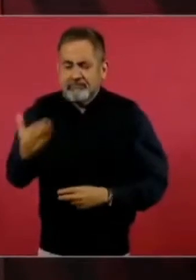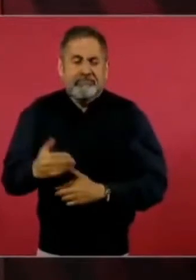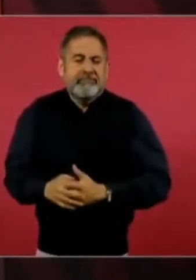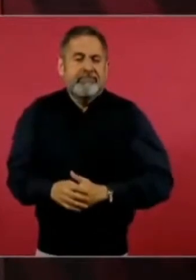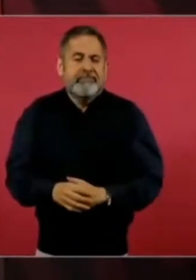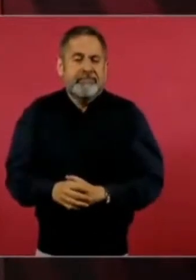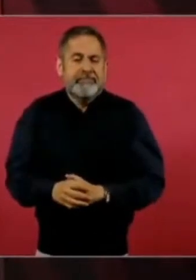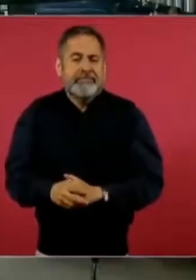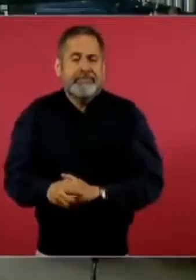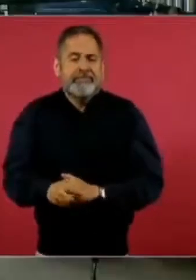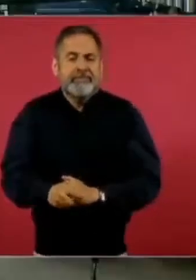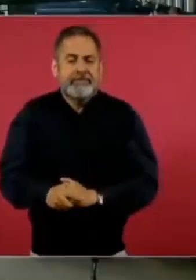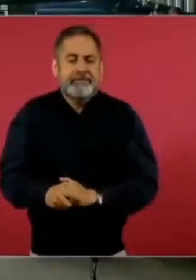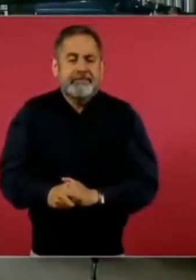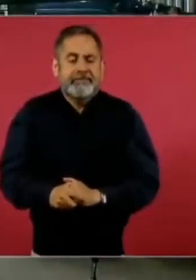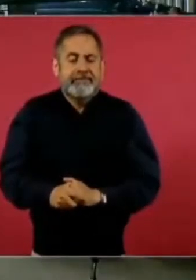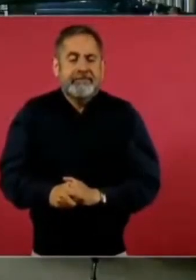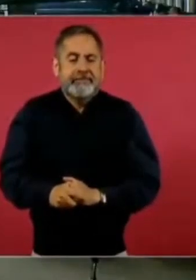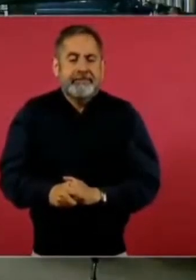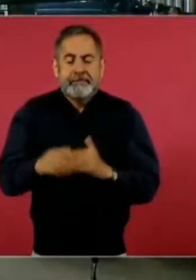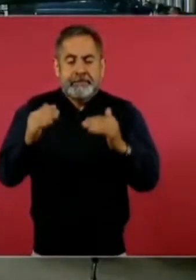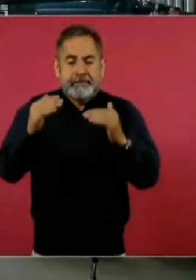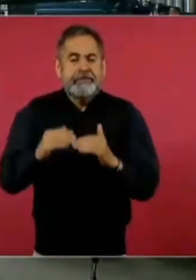a todo el país. pues vamos con